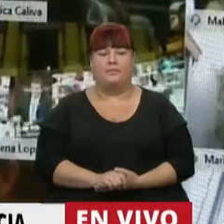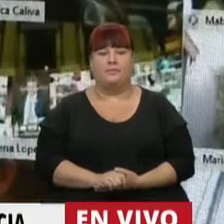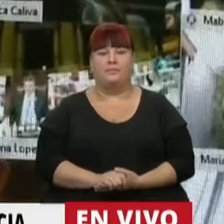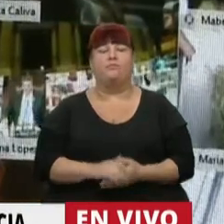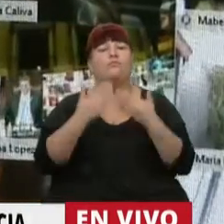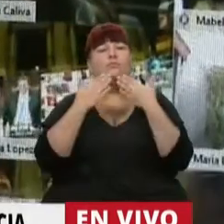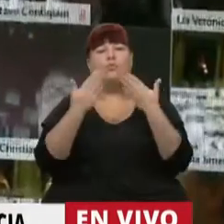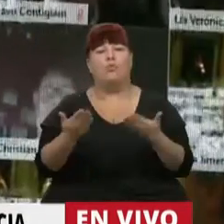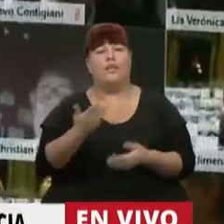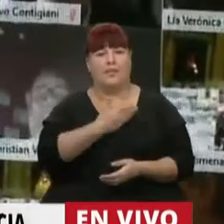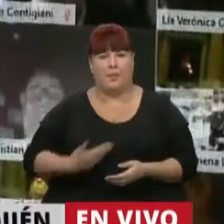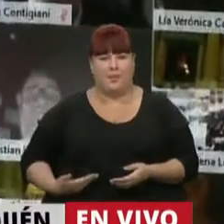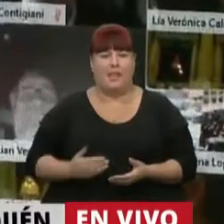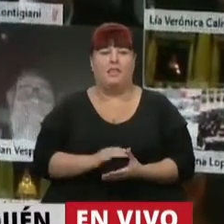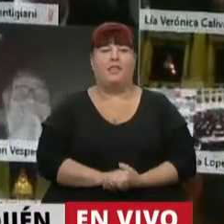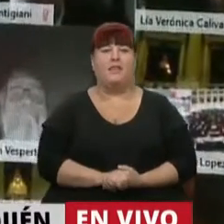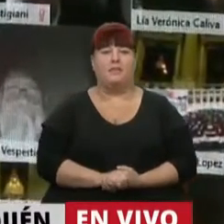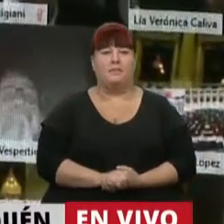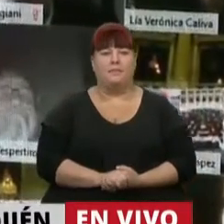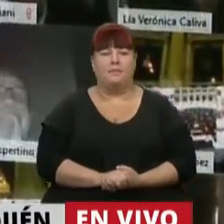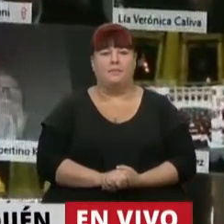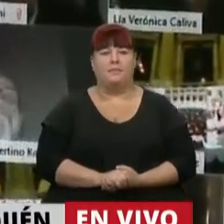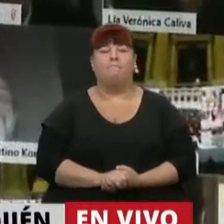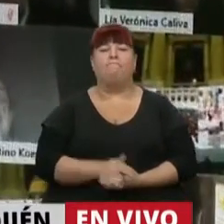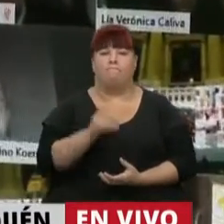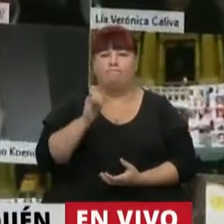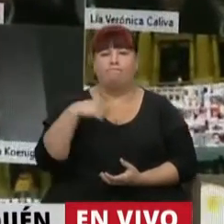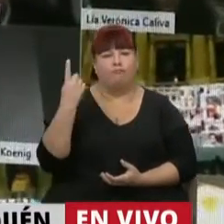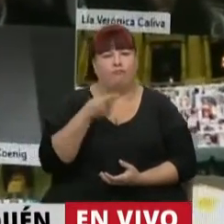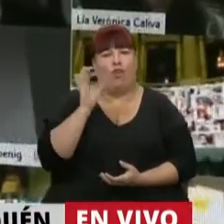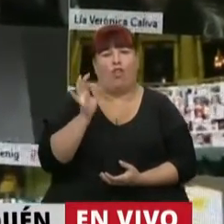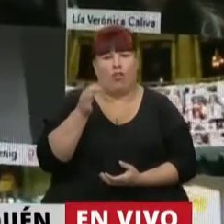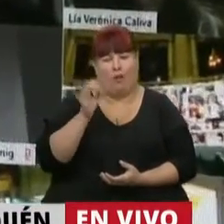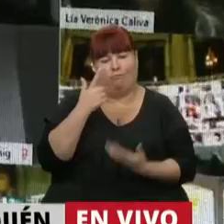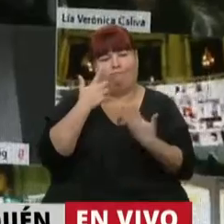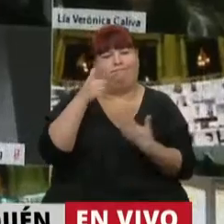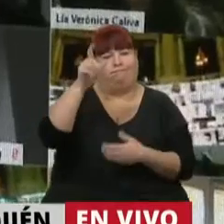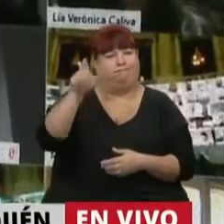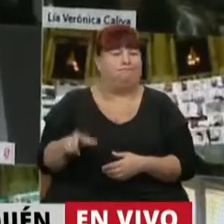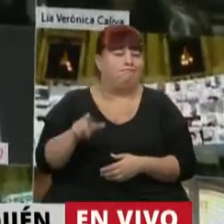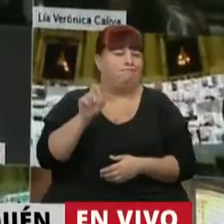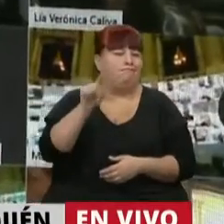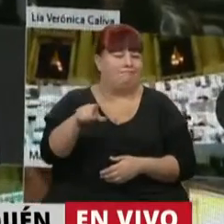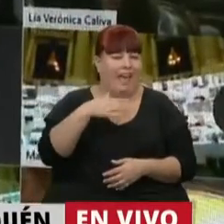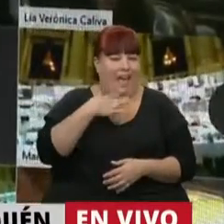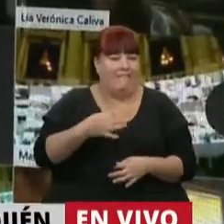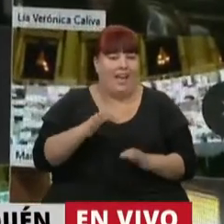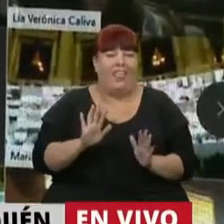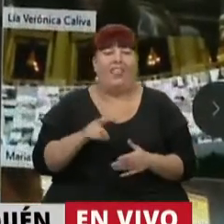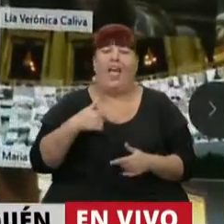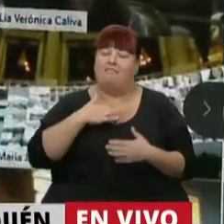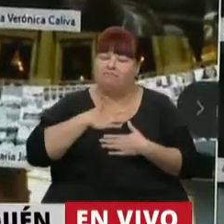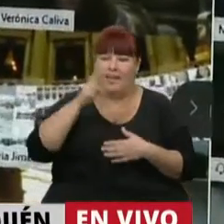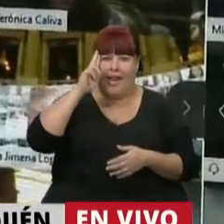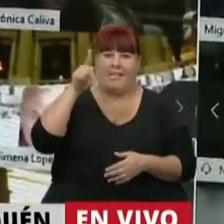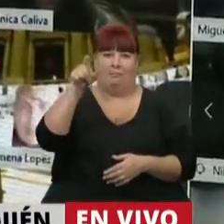Muchas gracias, señor presidente. Sí, sabemos todos, la conocemos todos y la verdad que tengo un